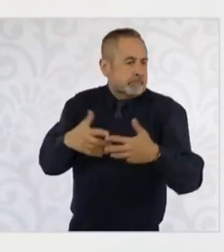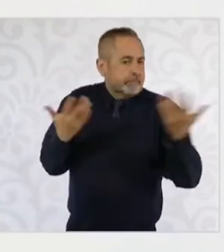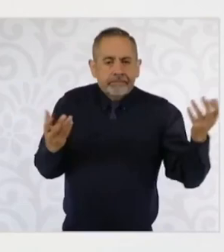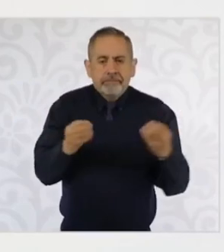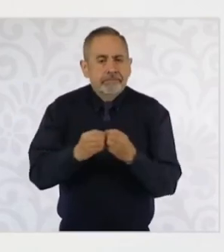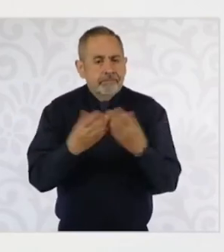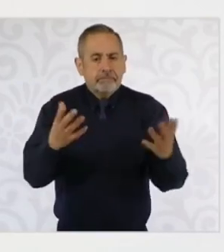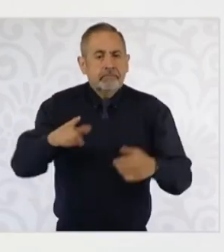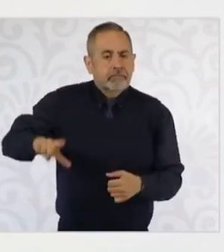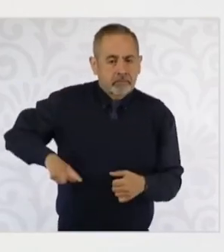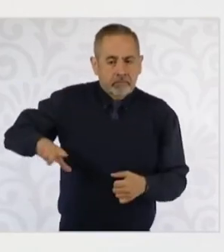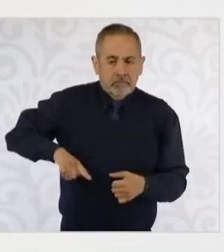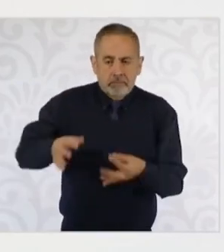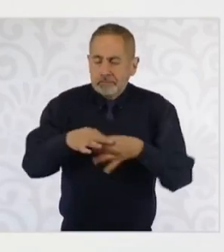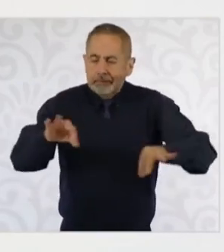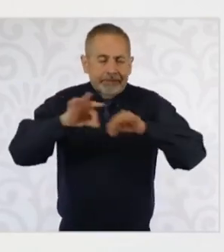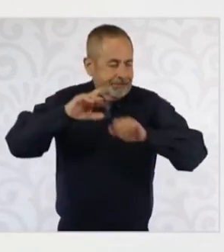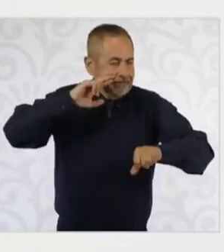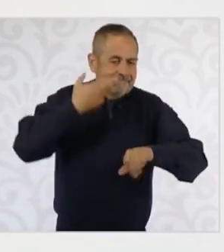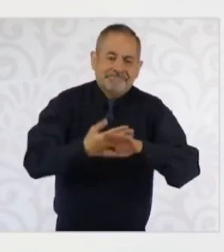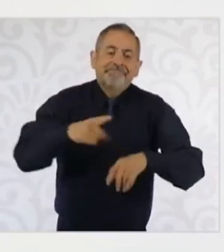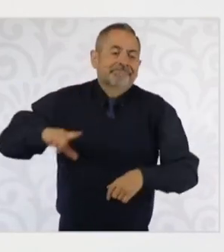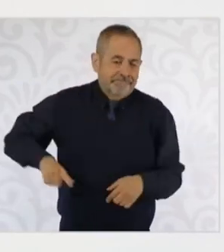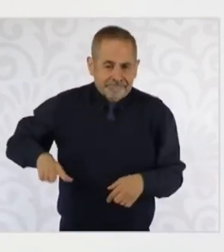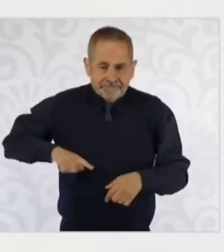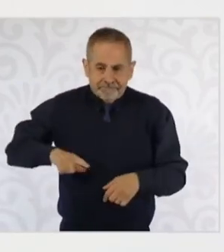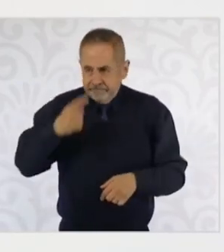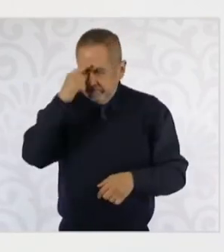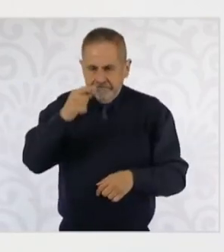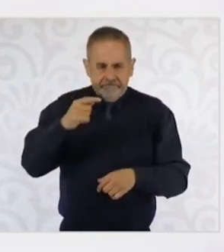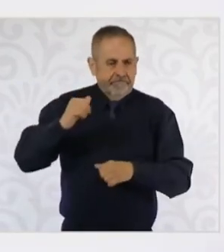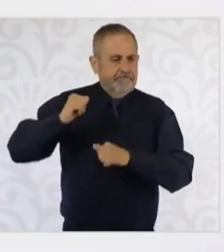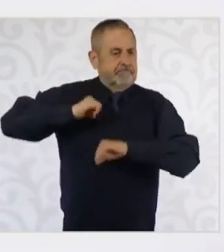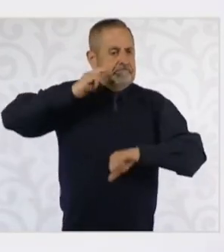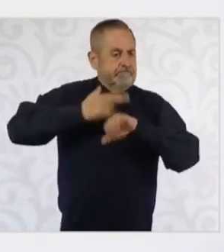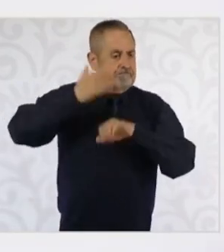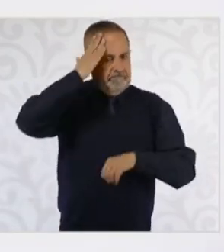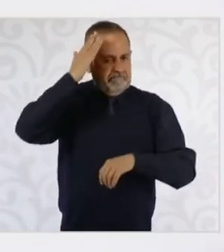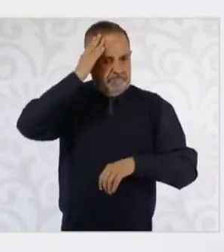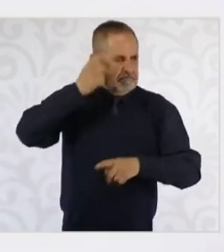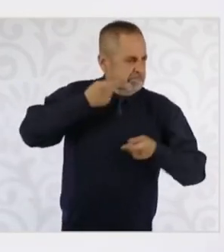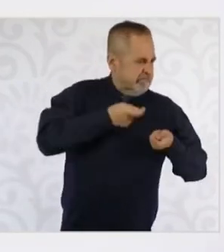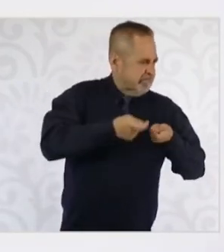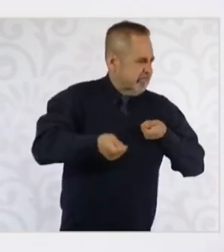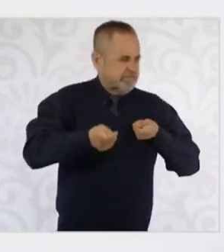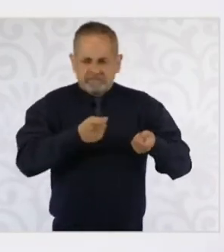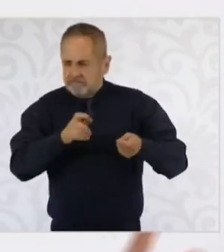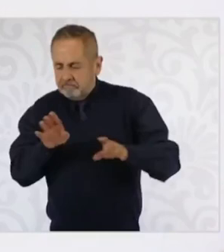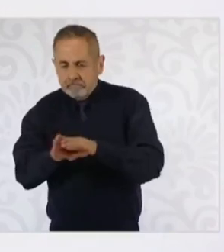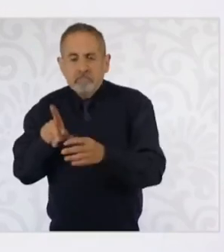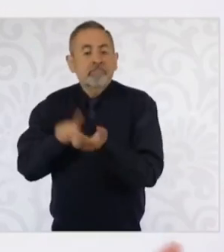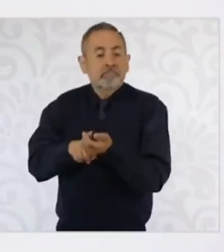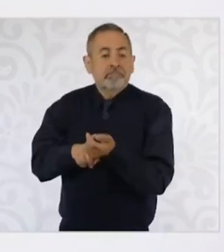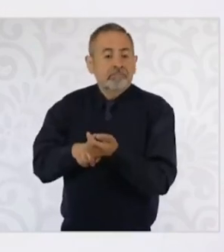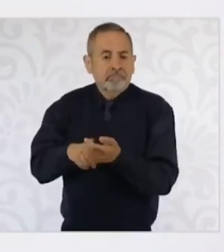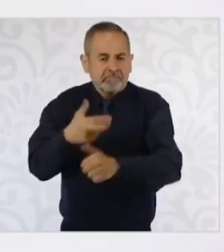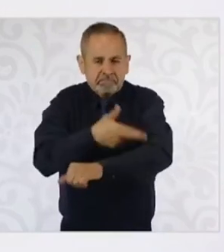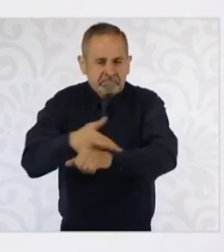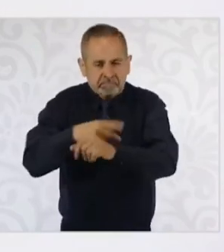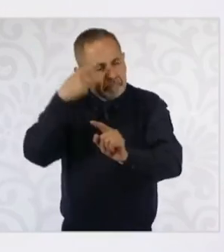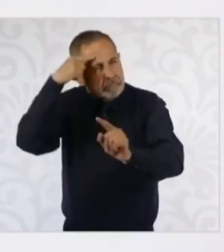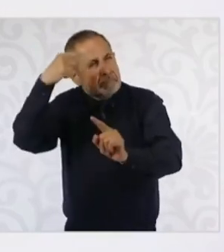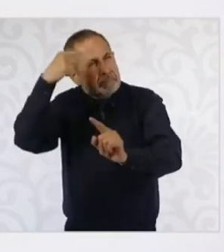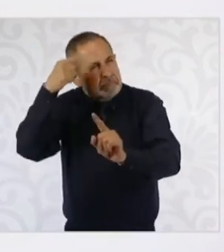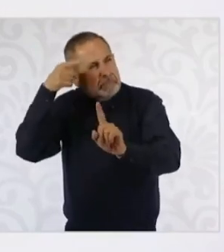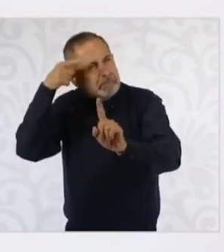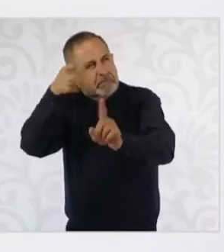desempeña un papel prioritario de conducción, pero el trabajo que va a desarrollar este consejo, evidentemente